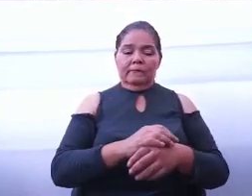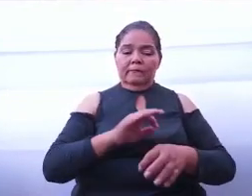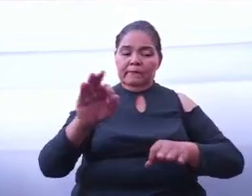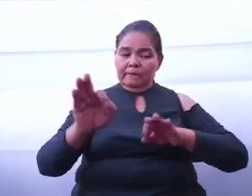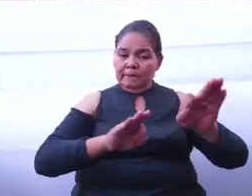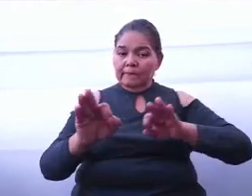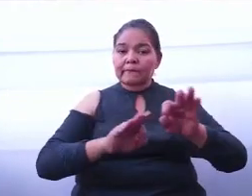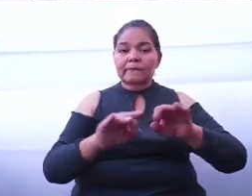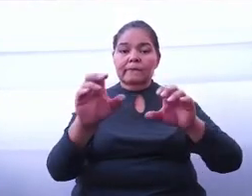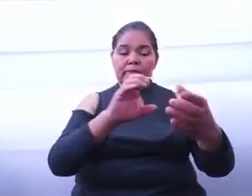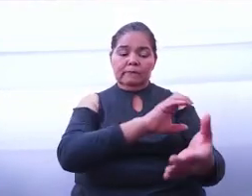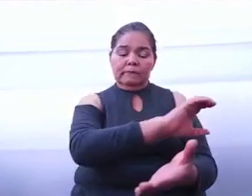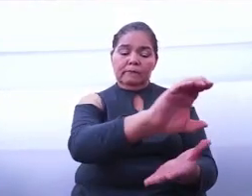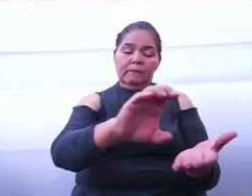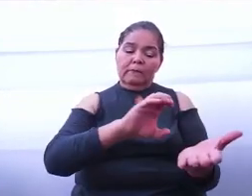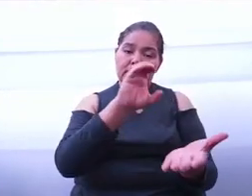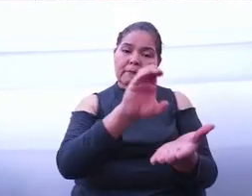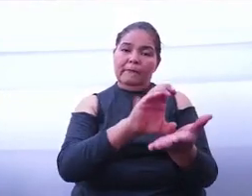ciudadana.